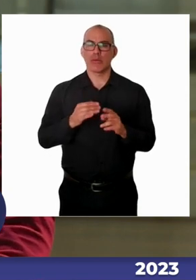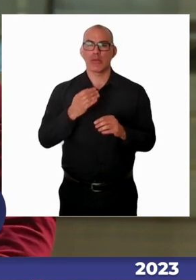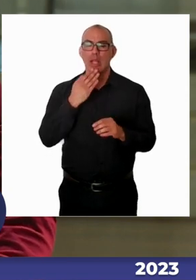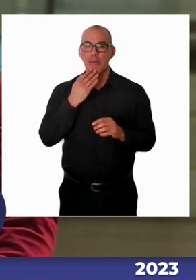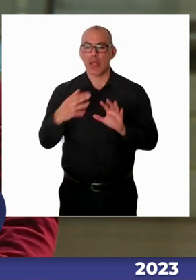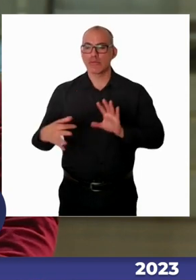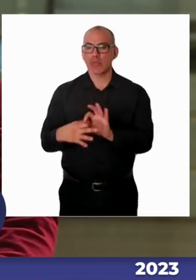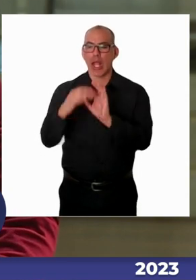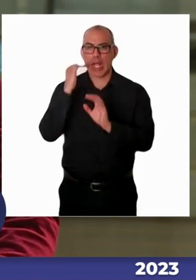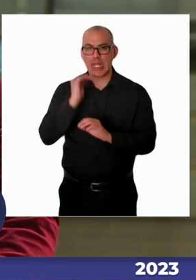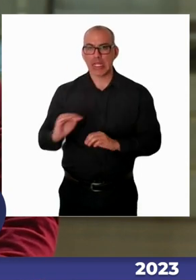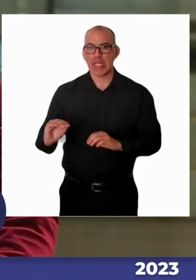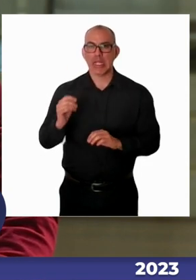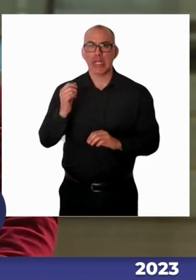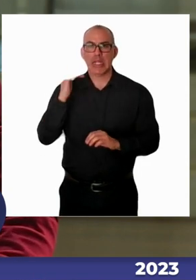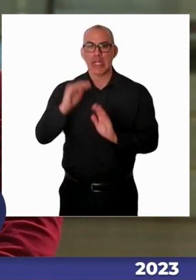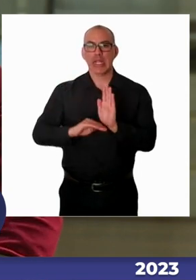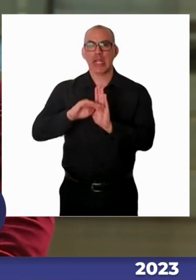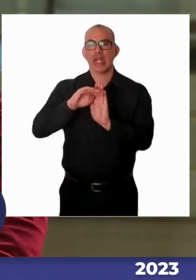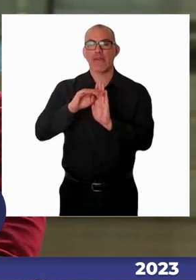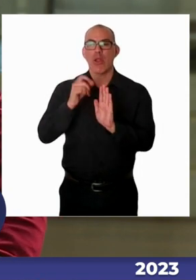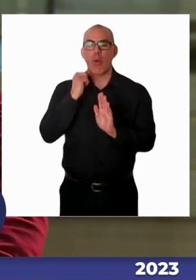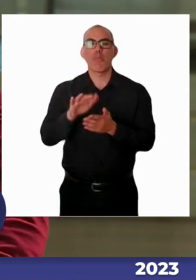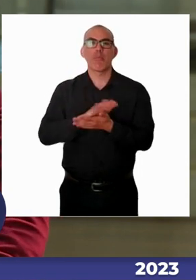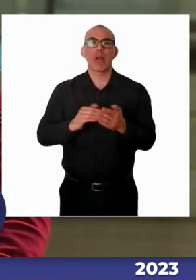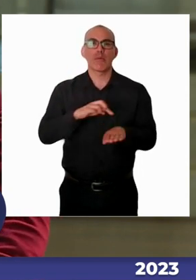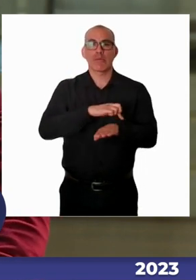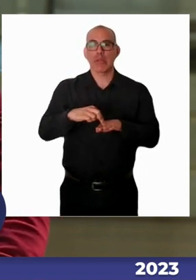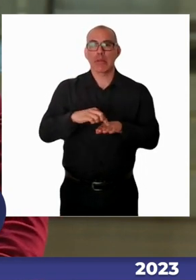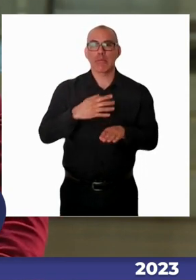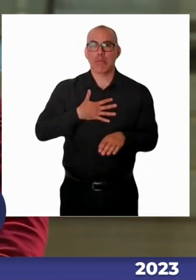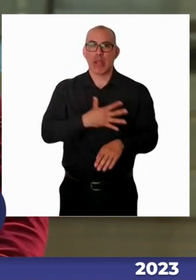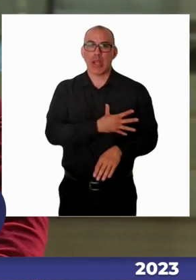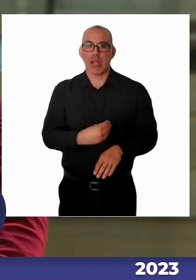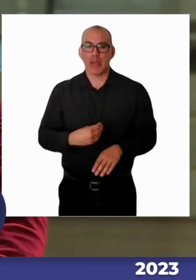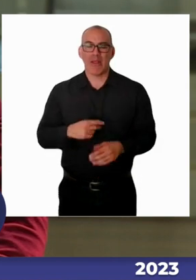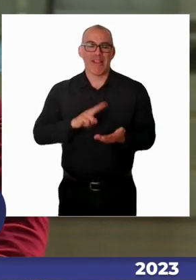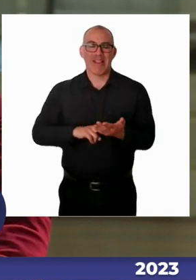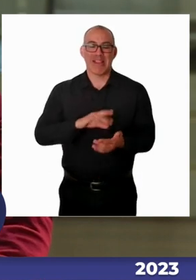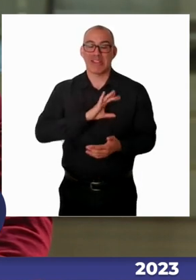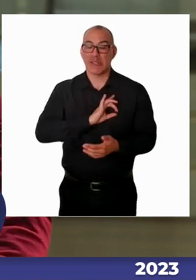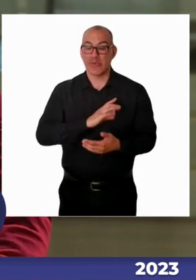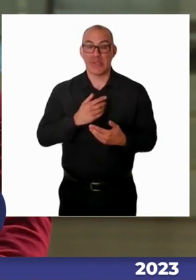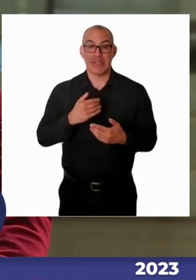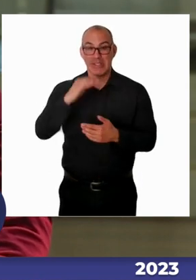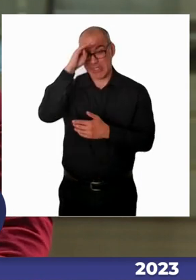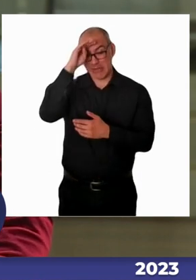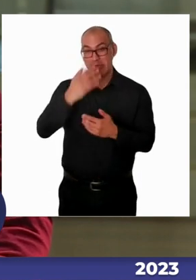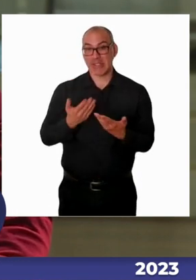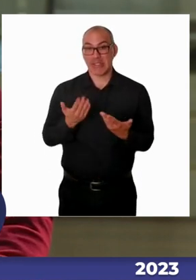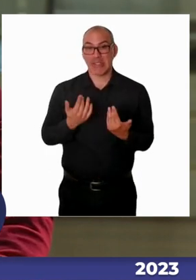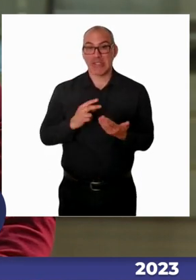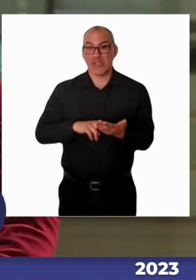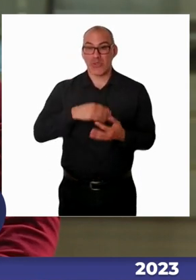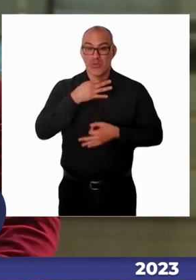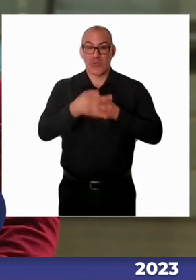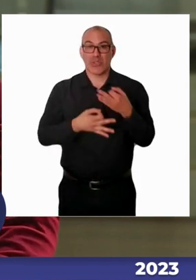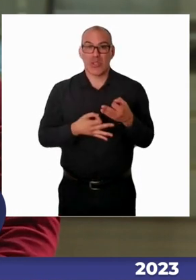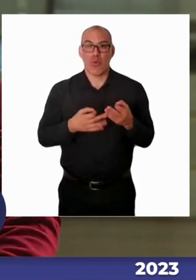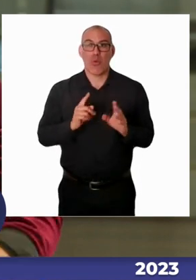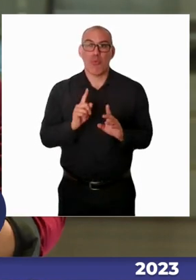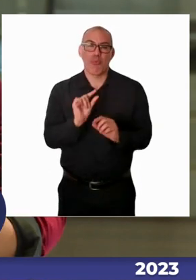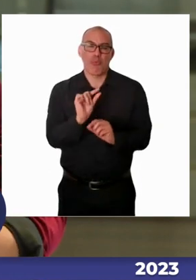Nuestros niños van creciendo de manera, por la voluntad de algunos profesionales de la educación, para enseñarles, donde